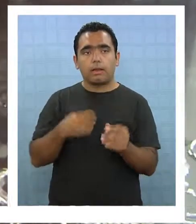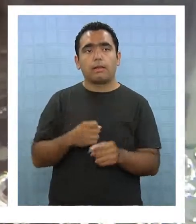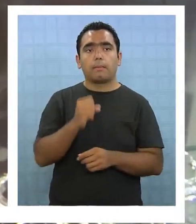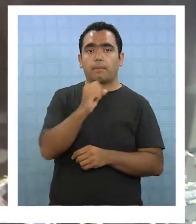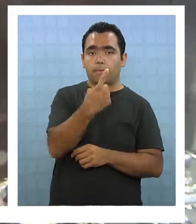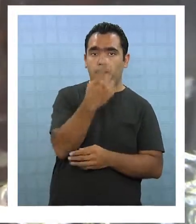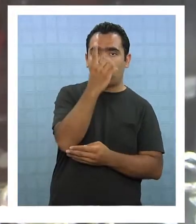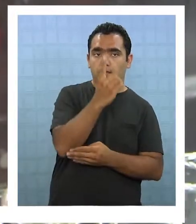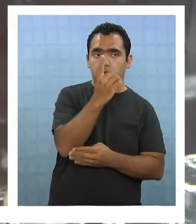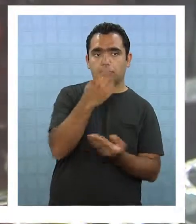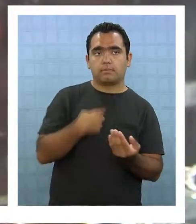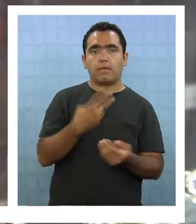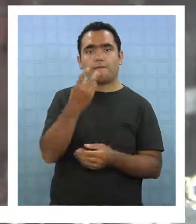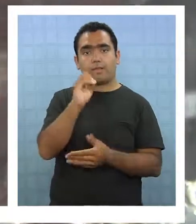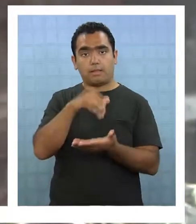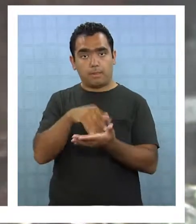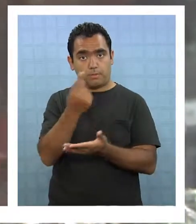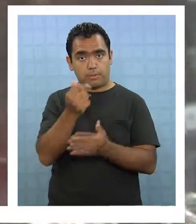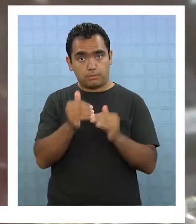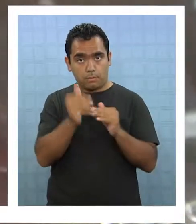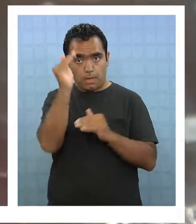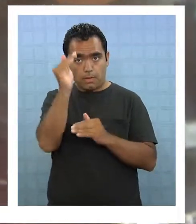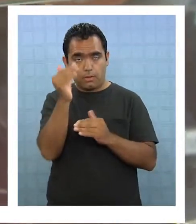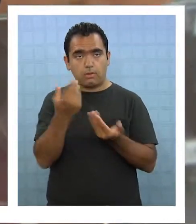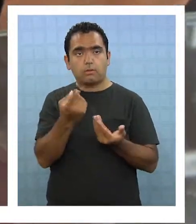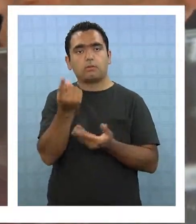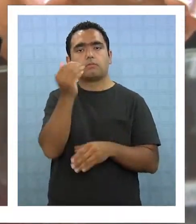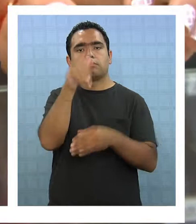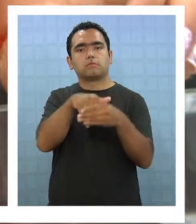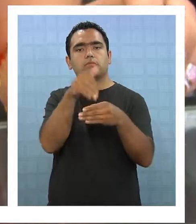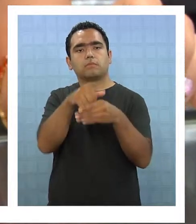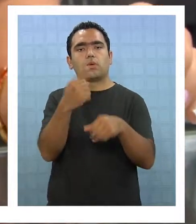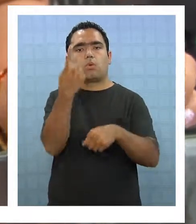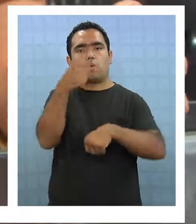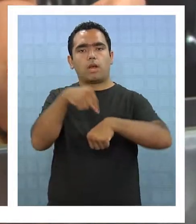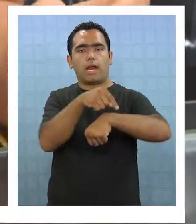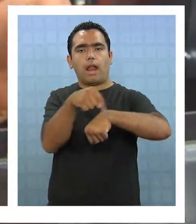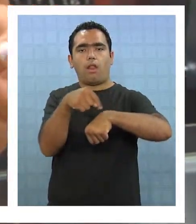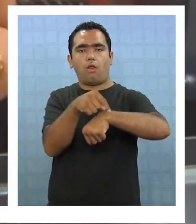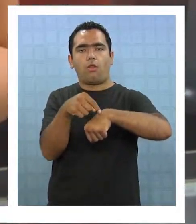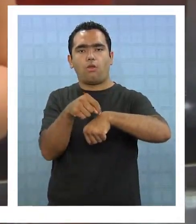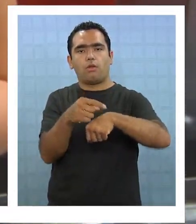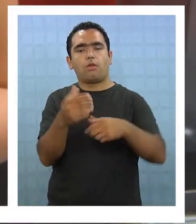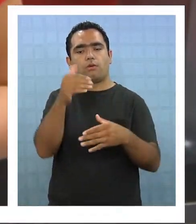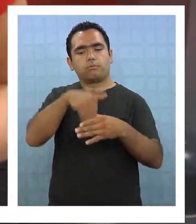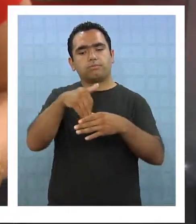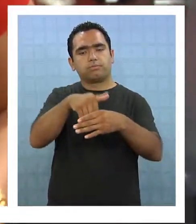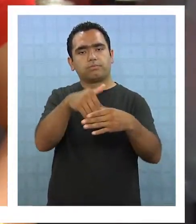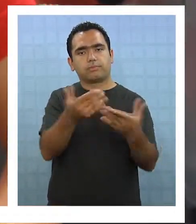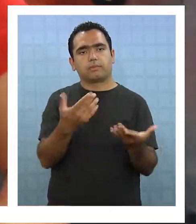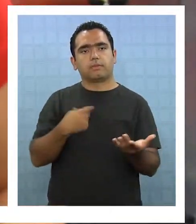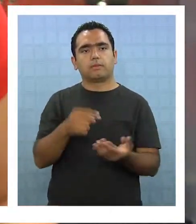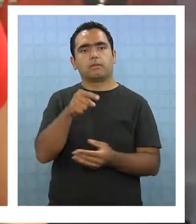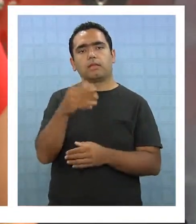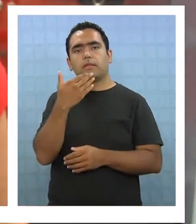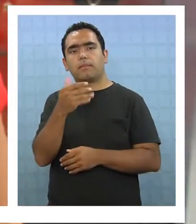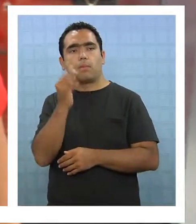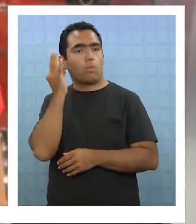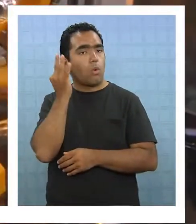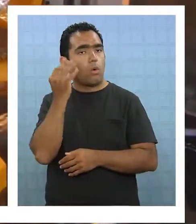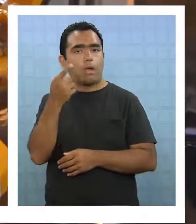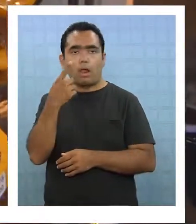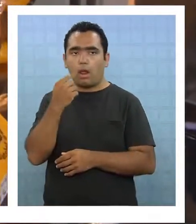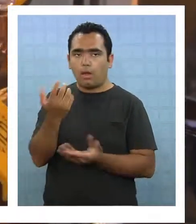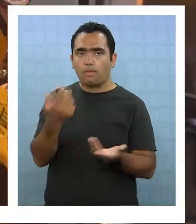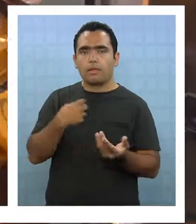partir del 1 de diciembre, compras mayores de 20.000 pesos, participan en la rifa de un reloj jazz para dama y un reloj jazz para hombre